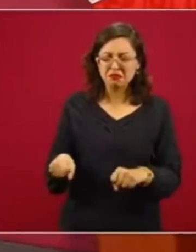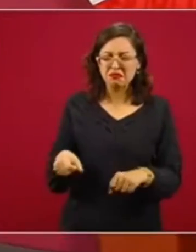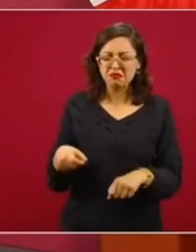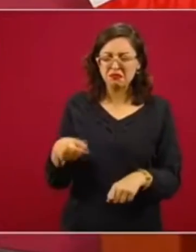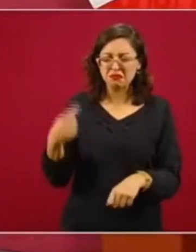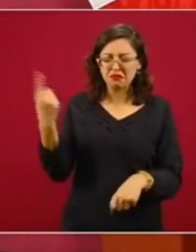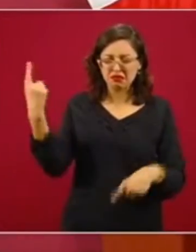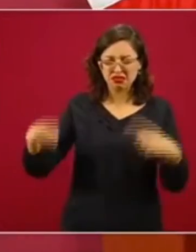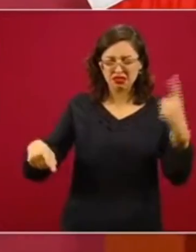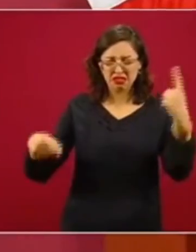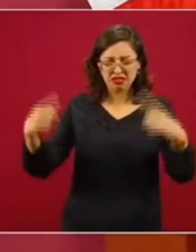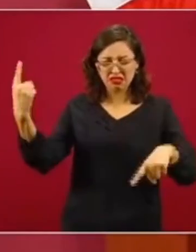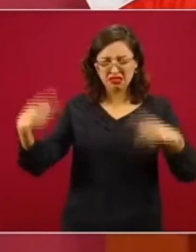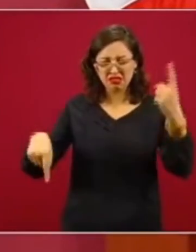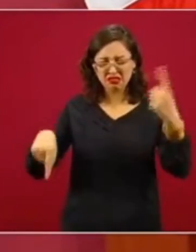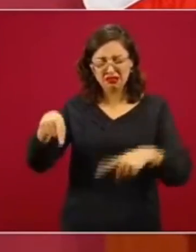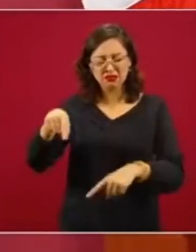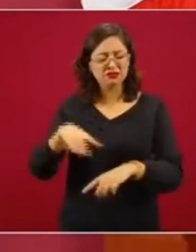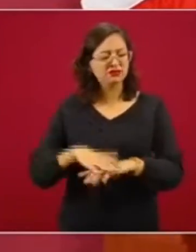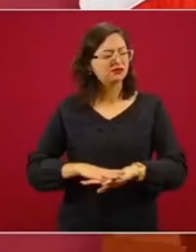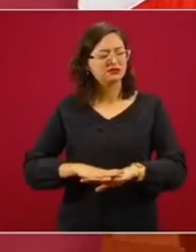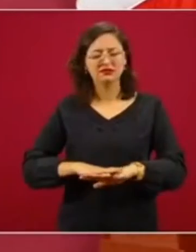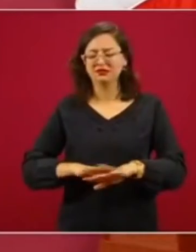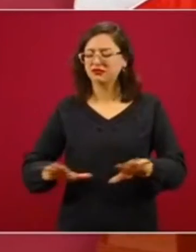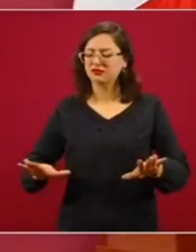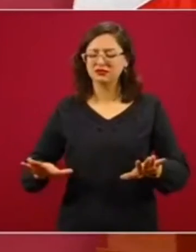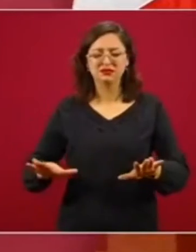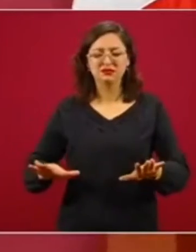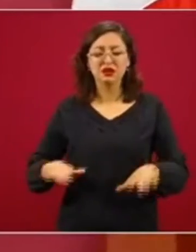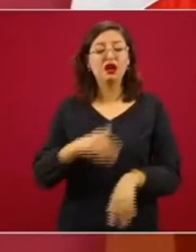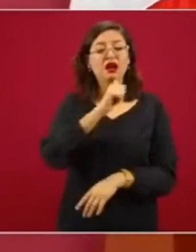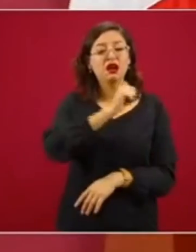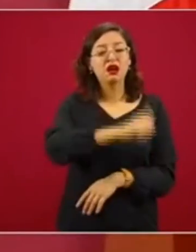sino que cada uno de nosotros